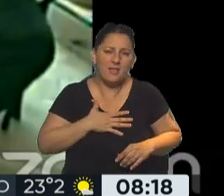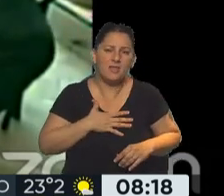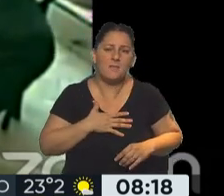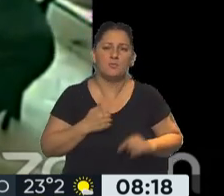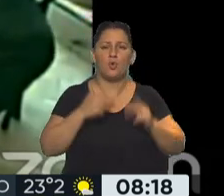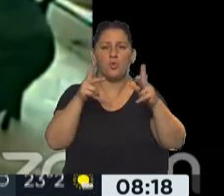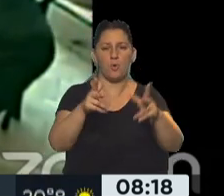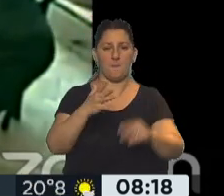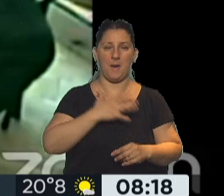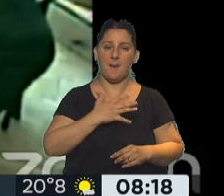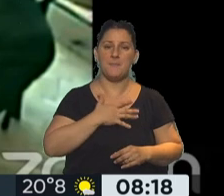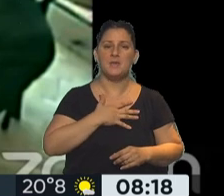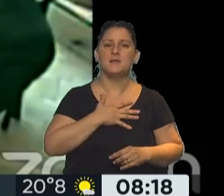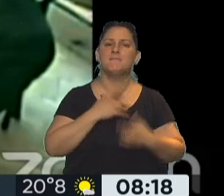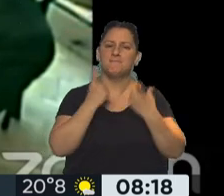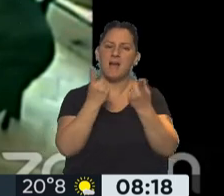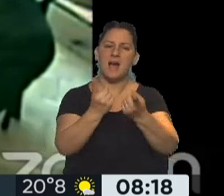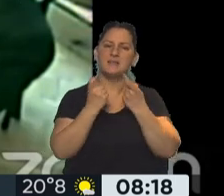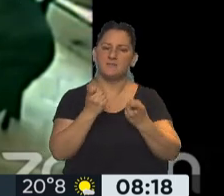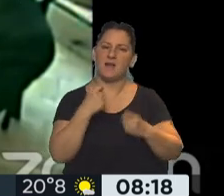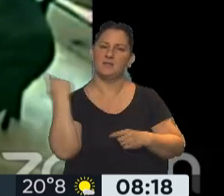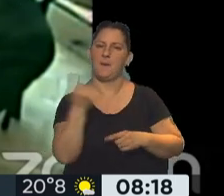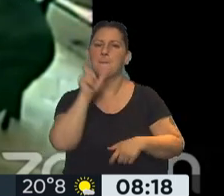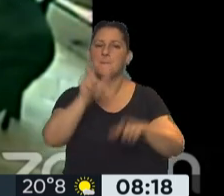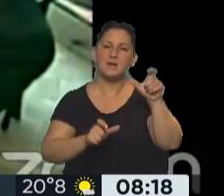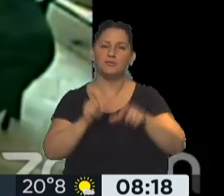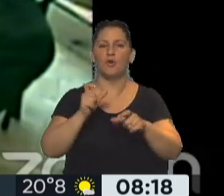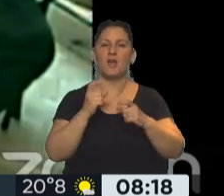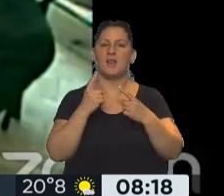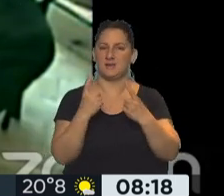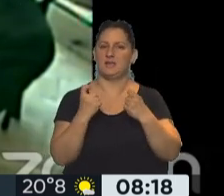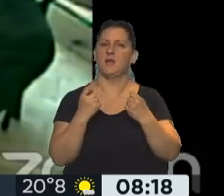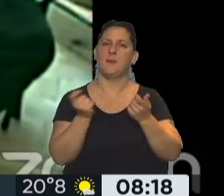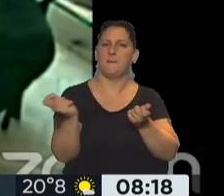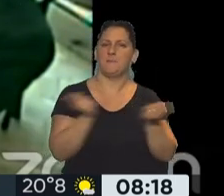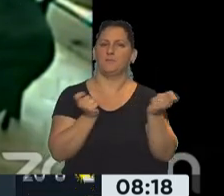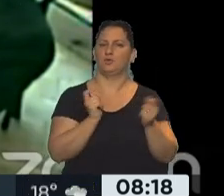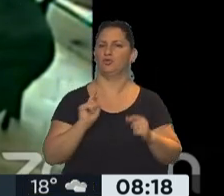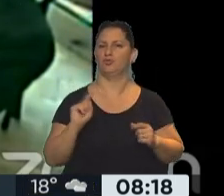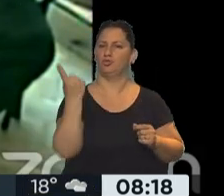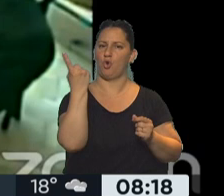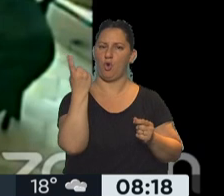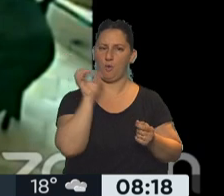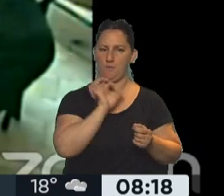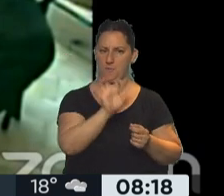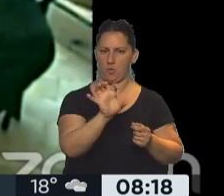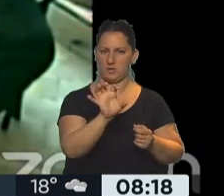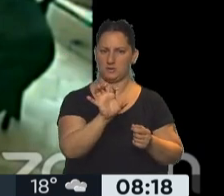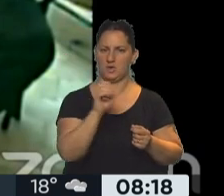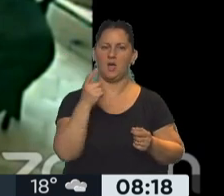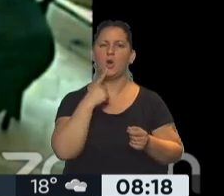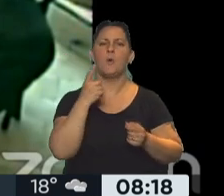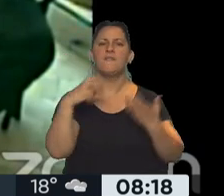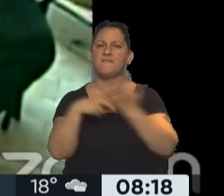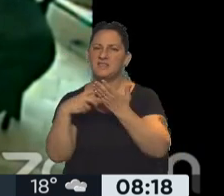digo que para mí obedecen una necesidad que todos los ciudadanos tenemos de soberanía nacional indiscutible. ¿Cómo pueden afirmar los